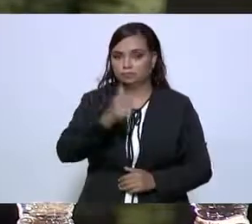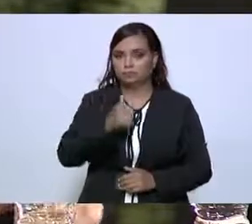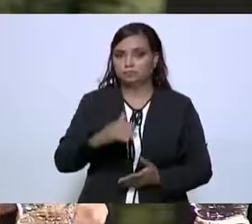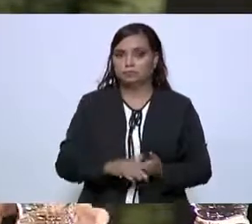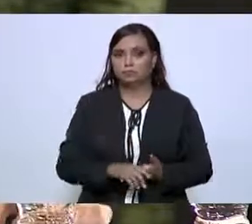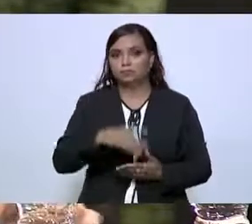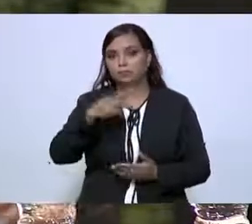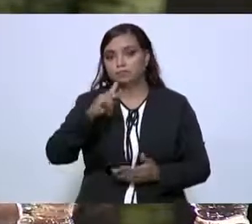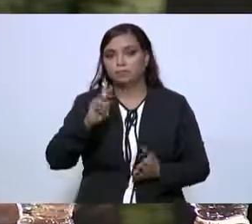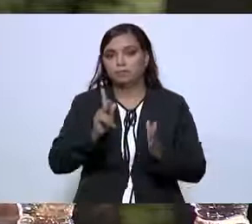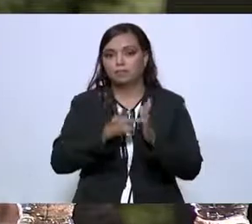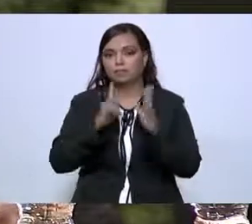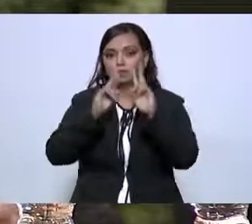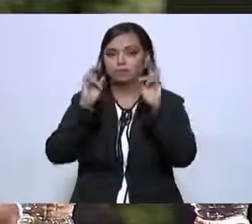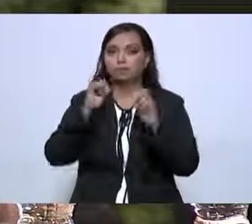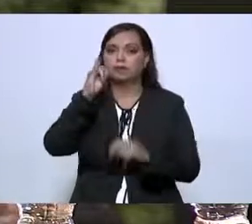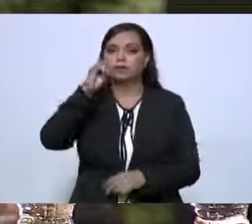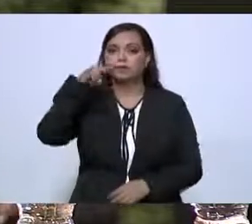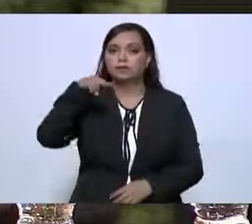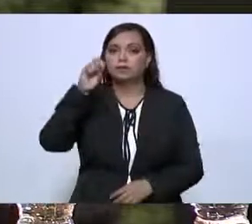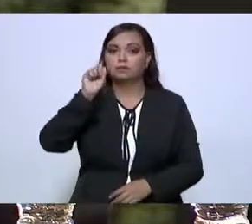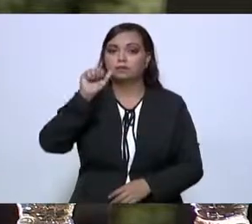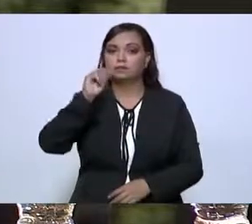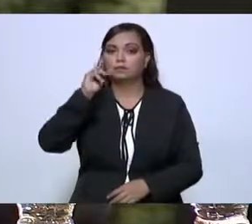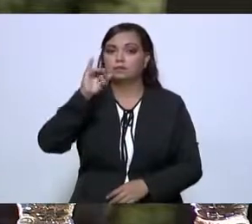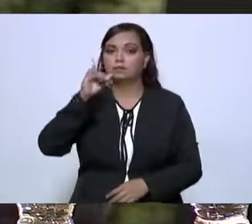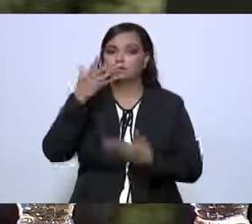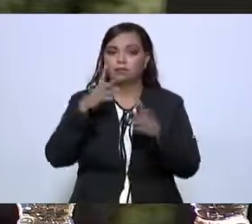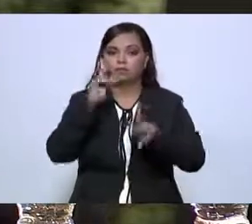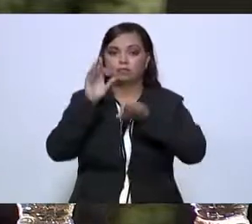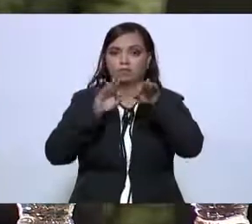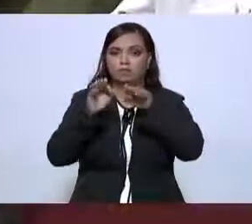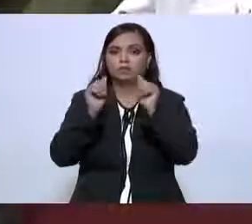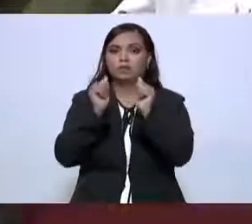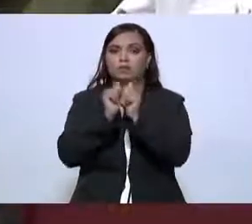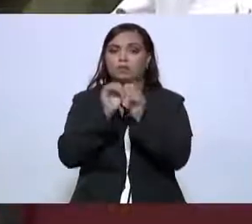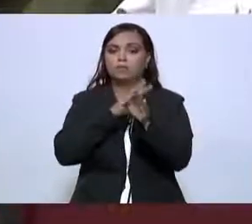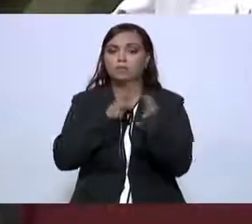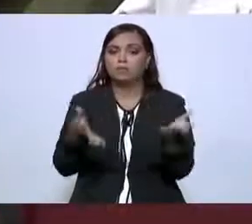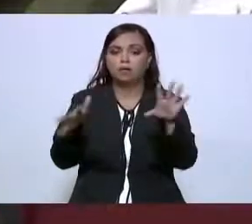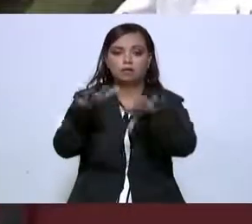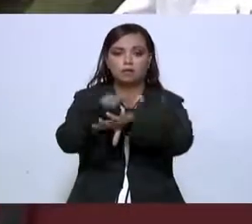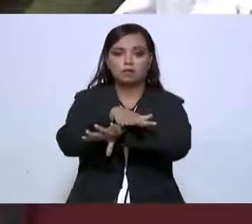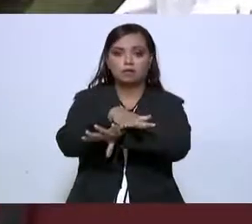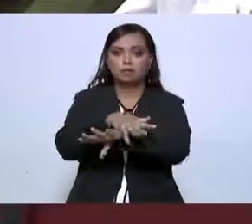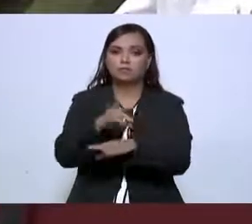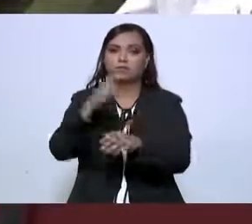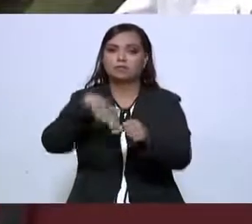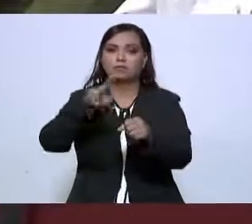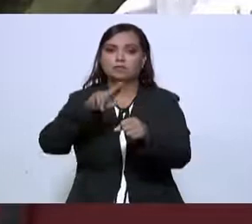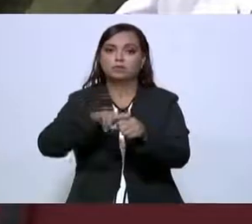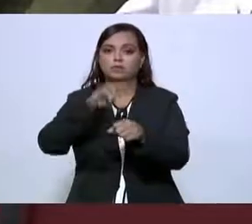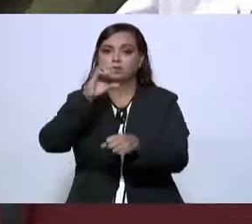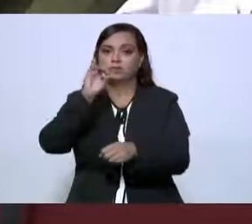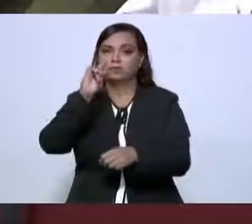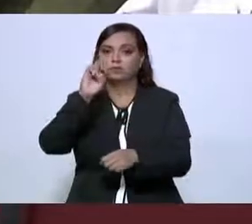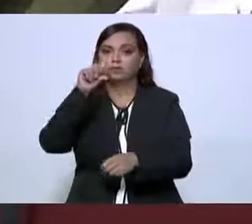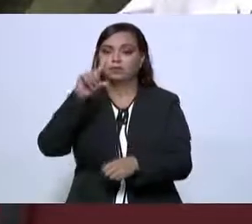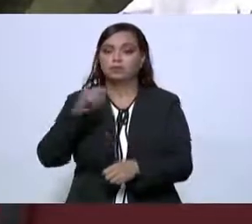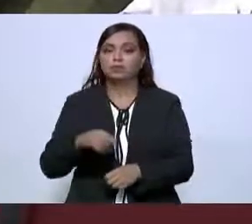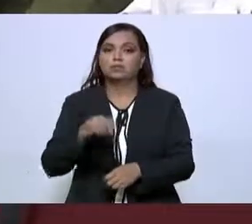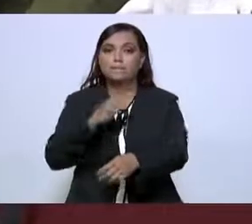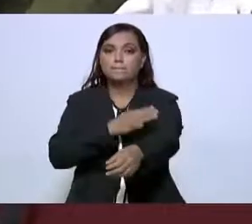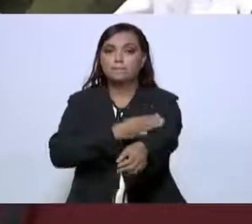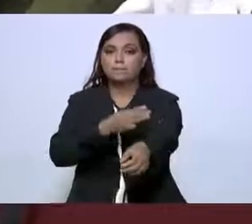Por otro lado, el INSABI ya trabaja en la decisión de sustituir el Hospital Civil de Ciudad Madero,